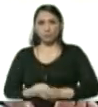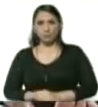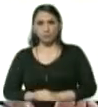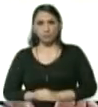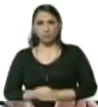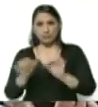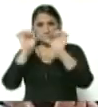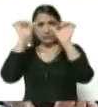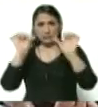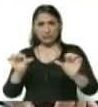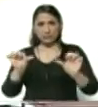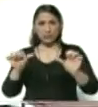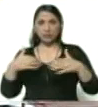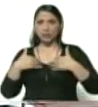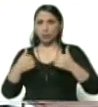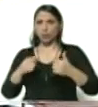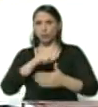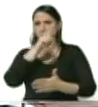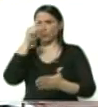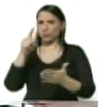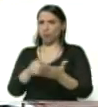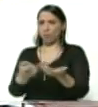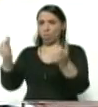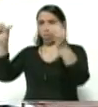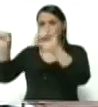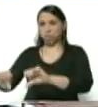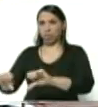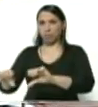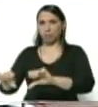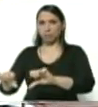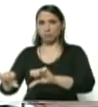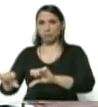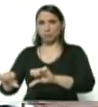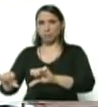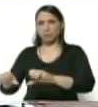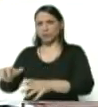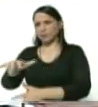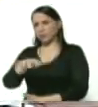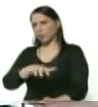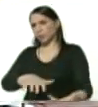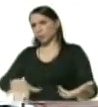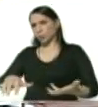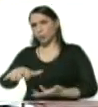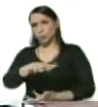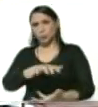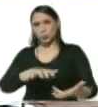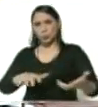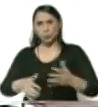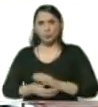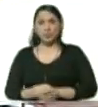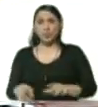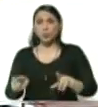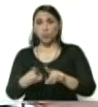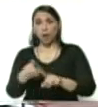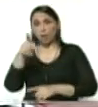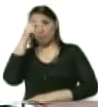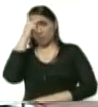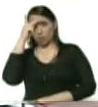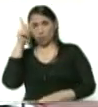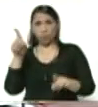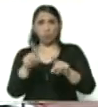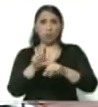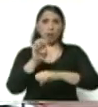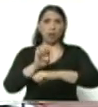sus sistemas de salud completamente en crisis. Desbordado. Igual que Perú, igual que